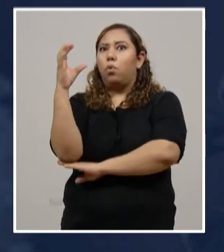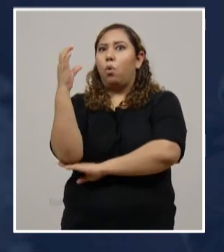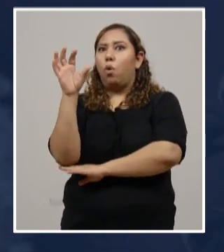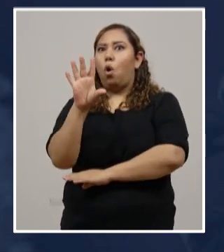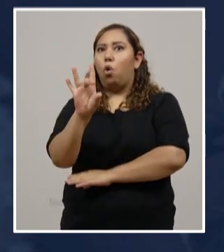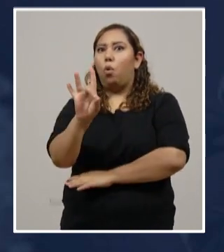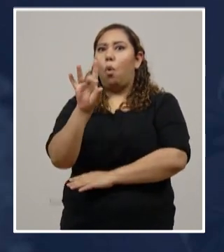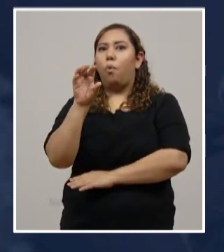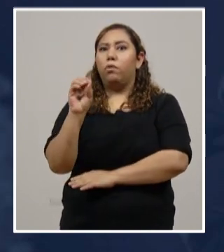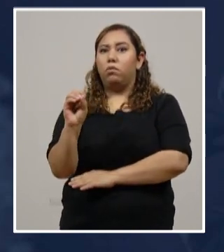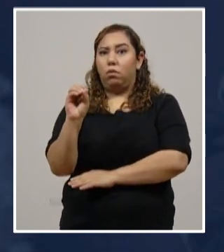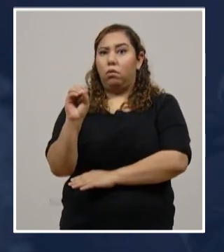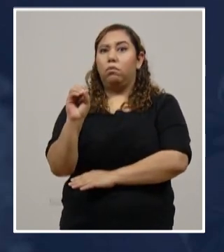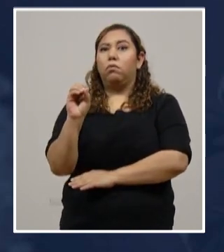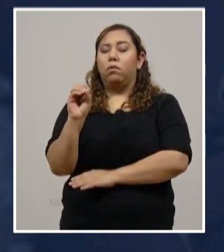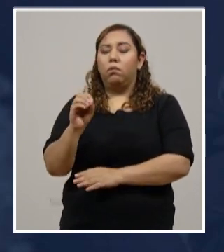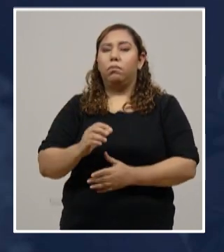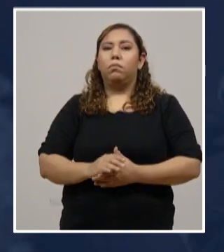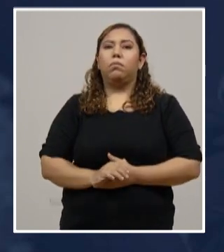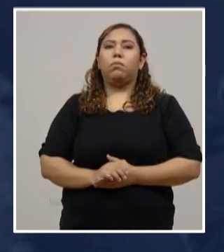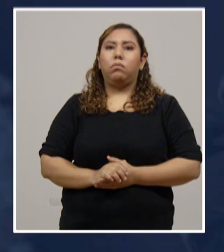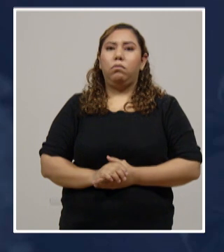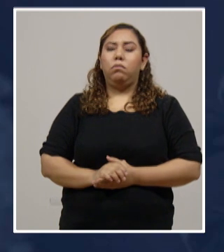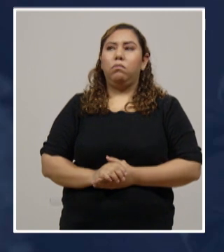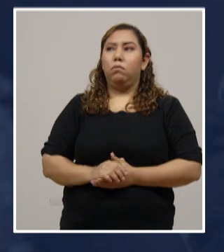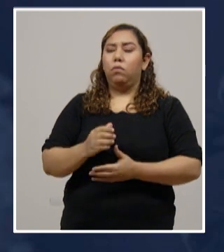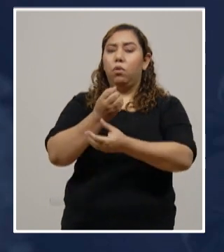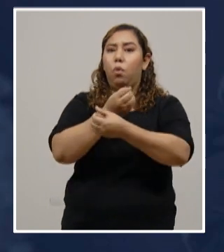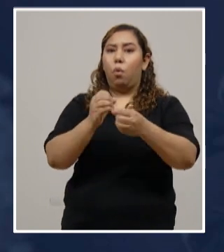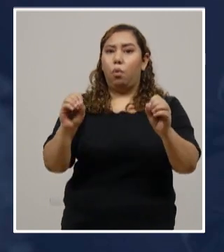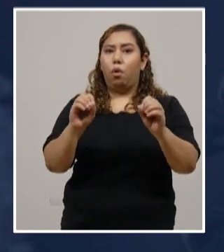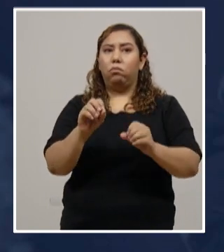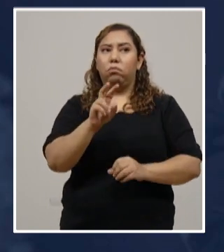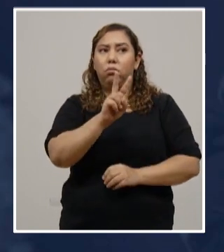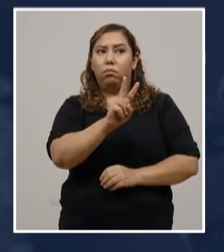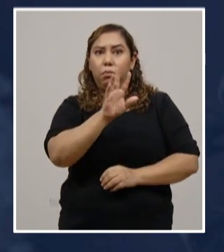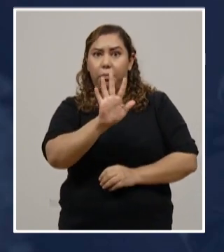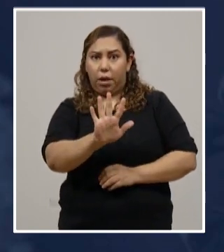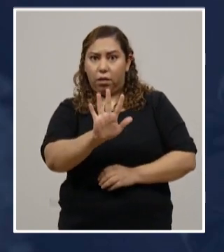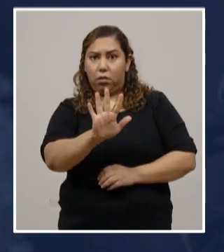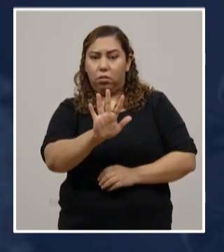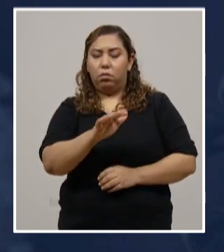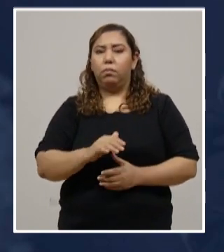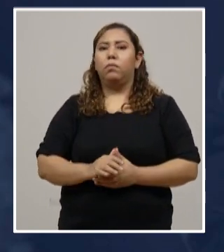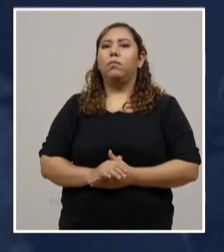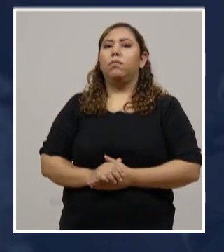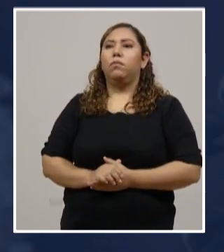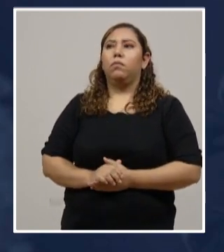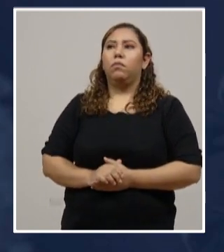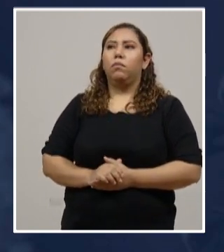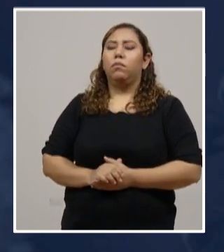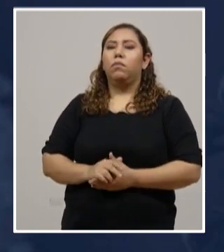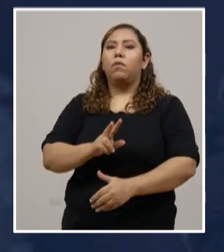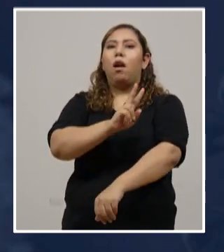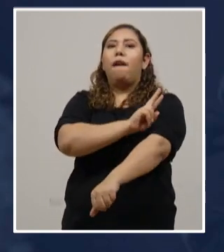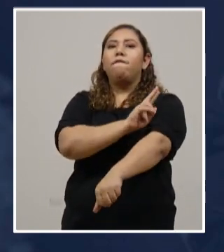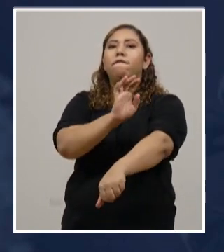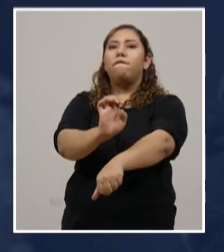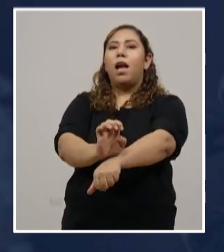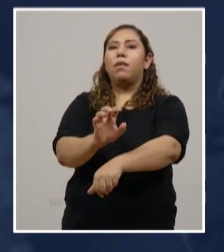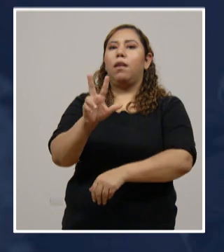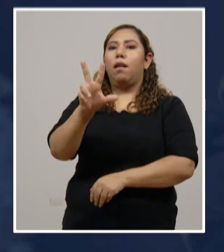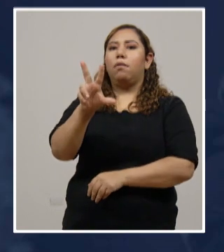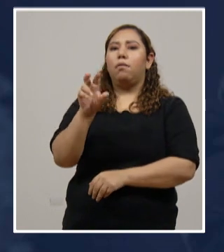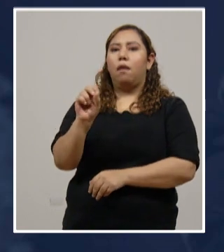80 casos en el departamento de Colón, Ocotepeque con 25 casos y el departamento de Valle con